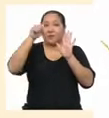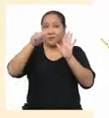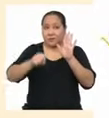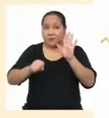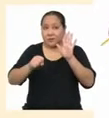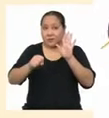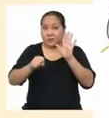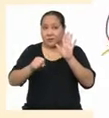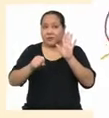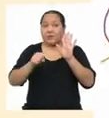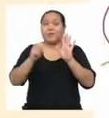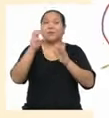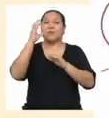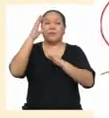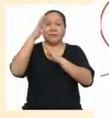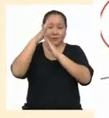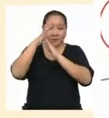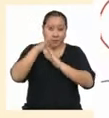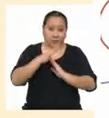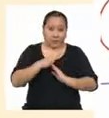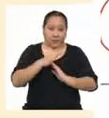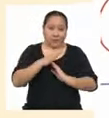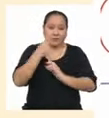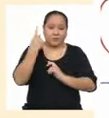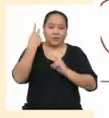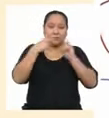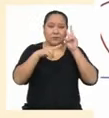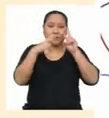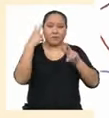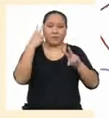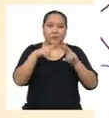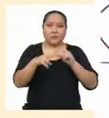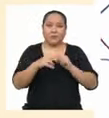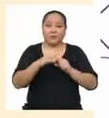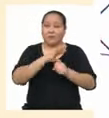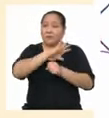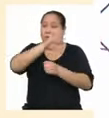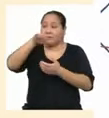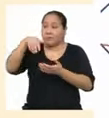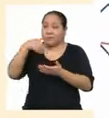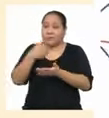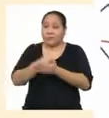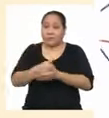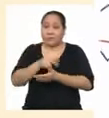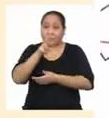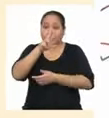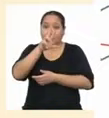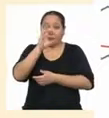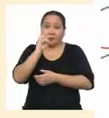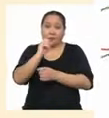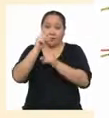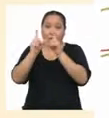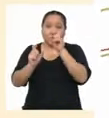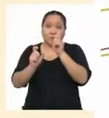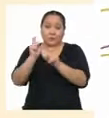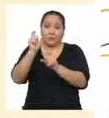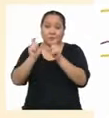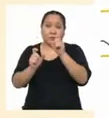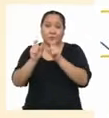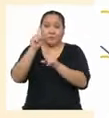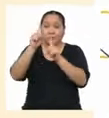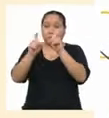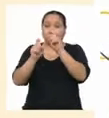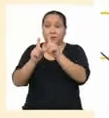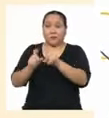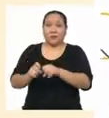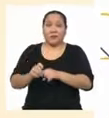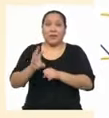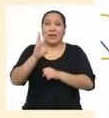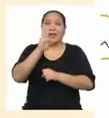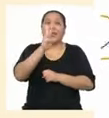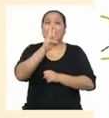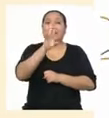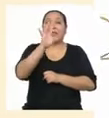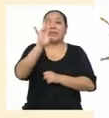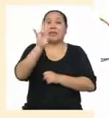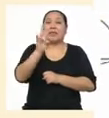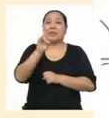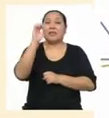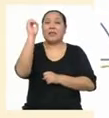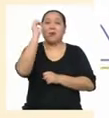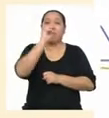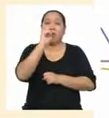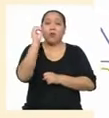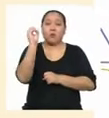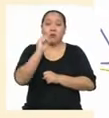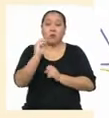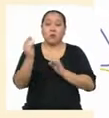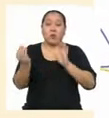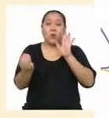discriminado Notaremos que del total de personas encuestadas, el 67% marcó que